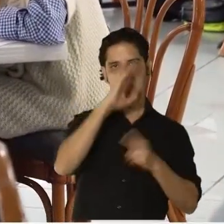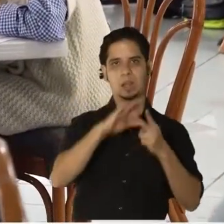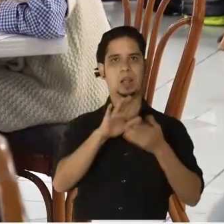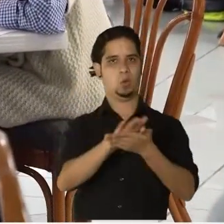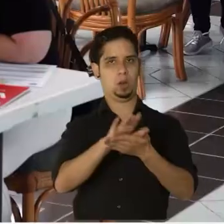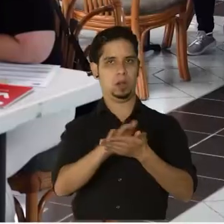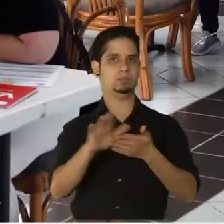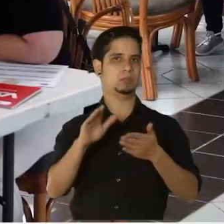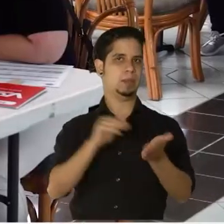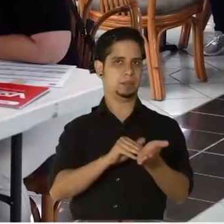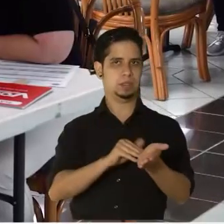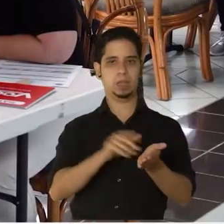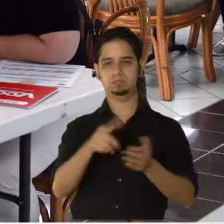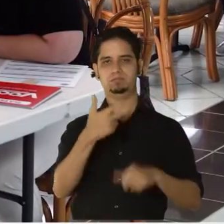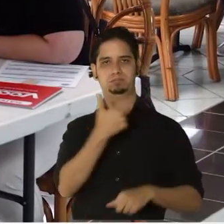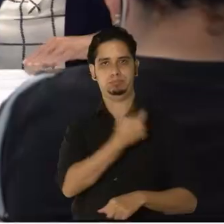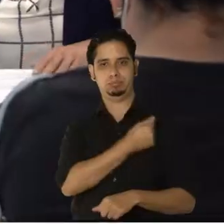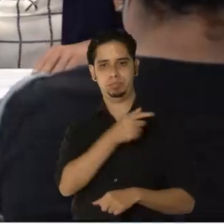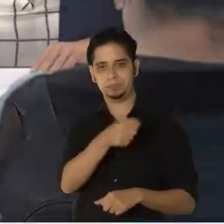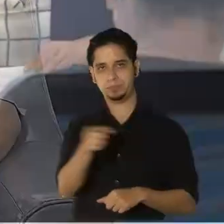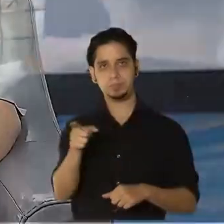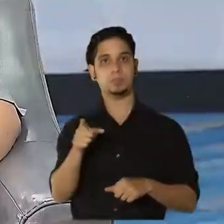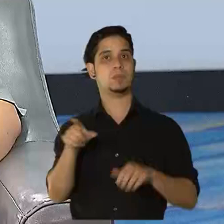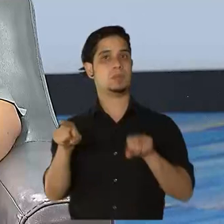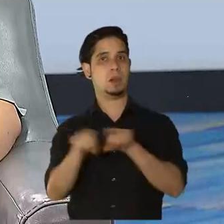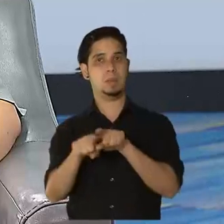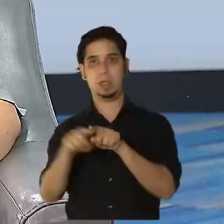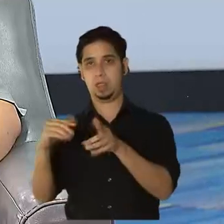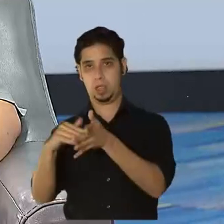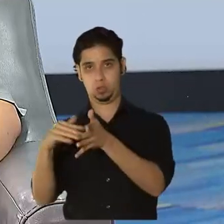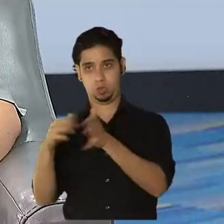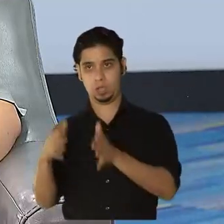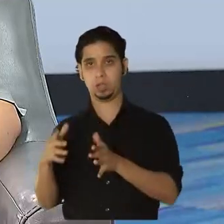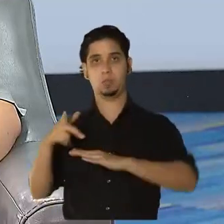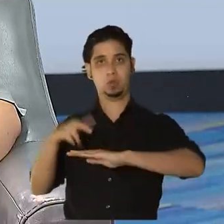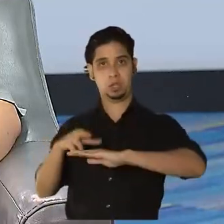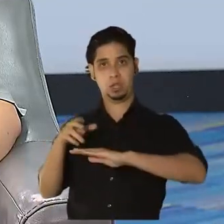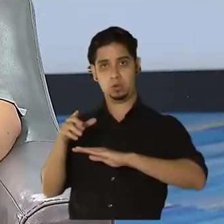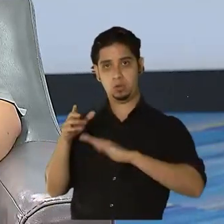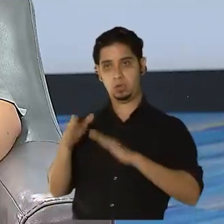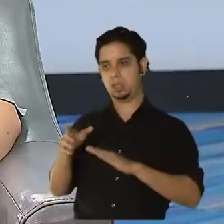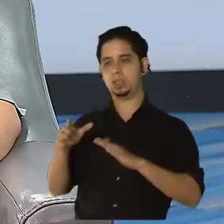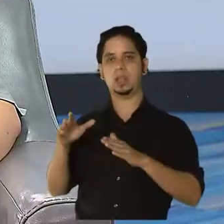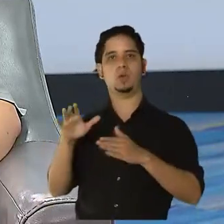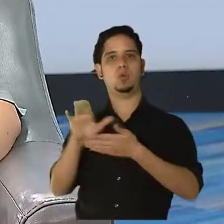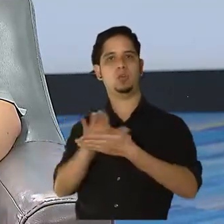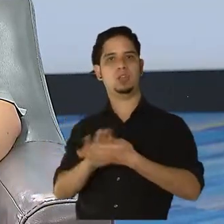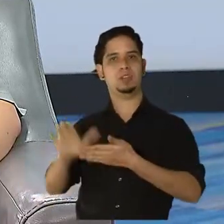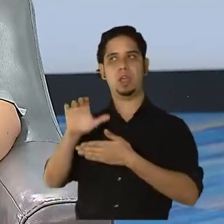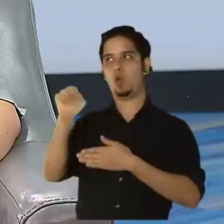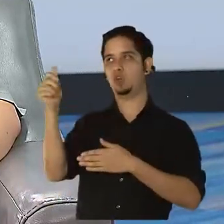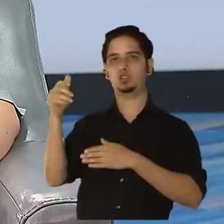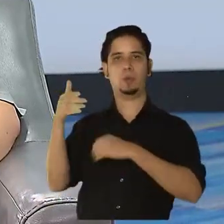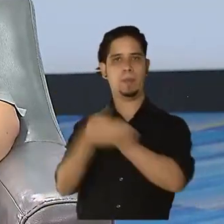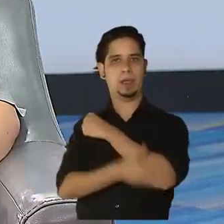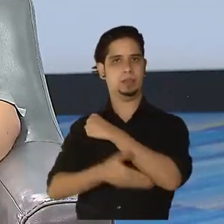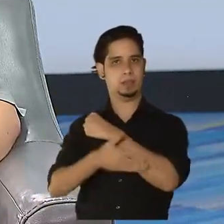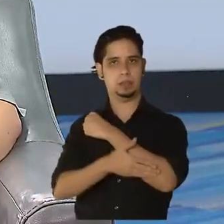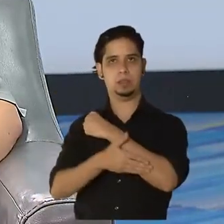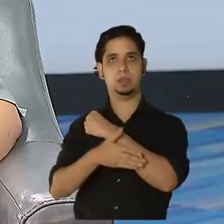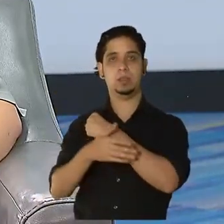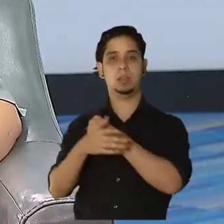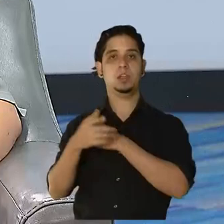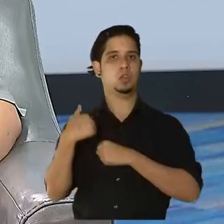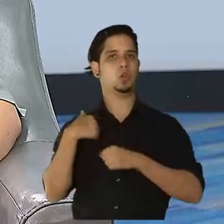medicina los vacunaron, pero hay unos estudiantes de medicina puertorriqueños que estudian en universidades extranjeros y nos